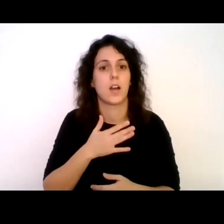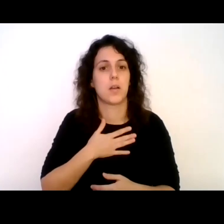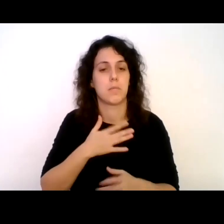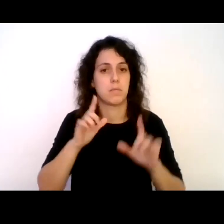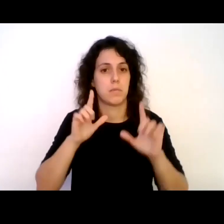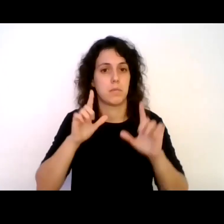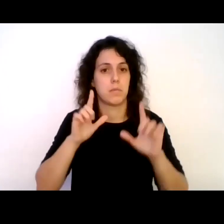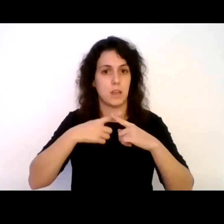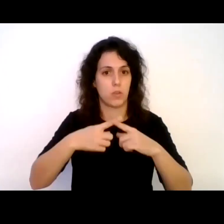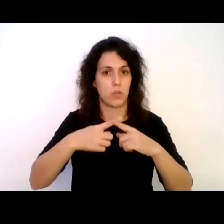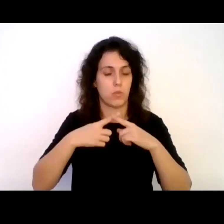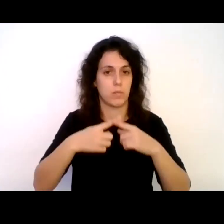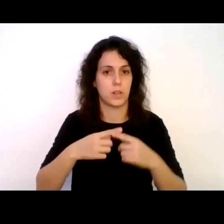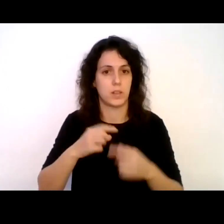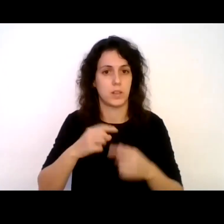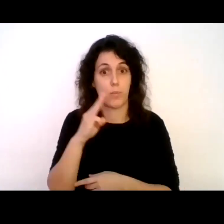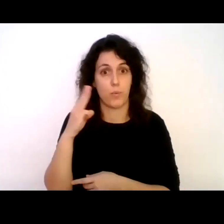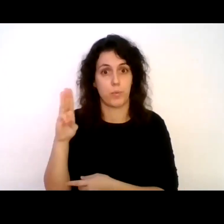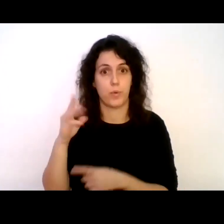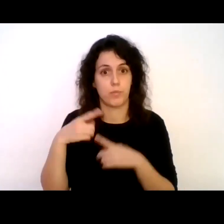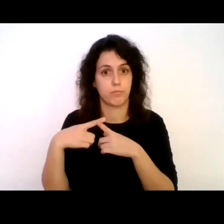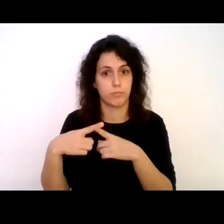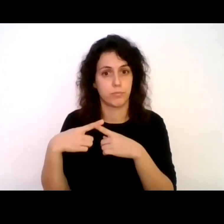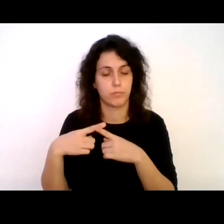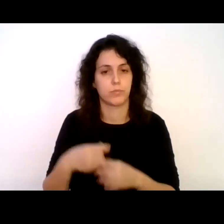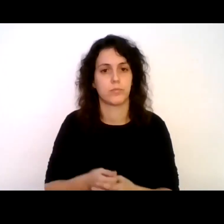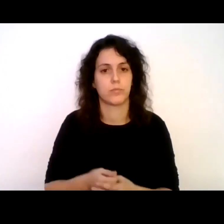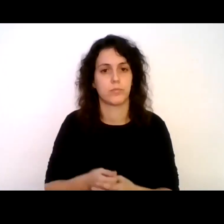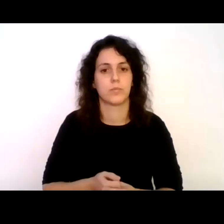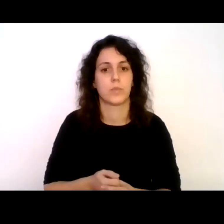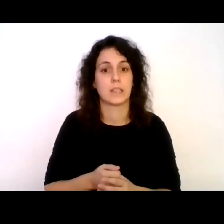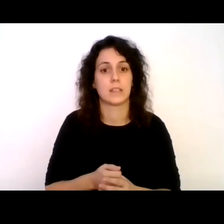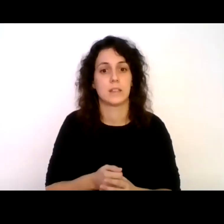un powerpoint un segundito